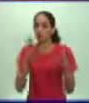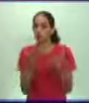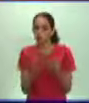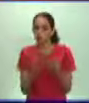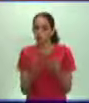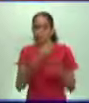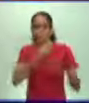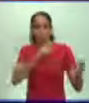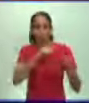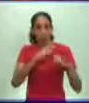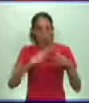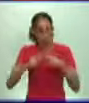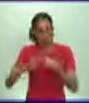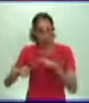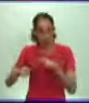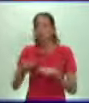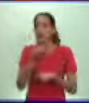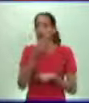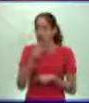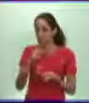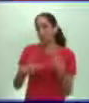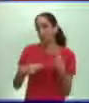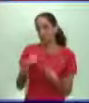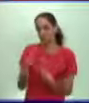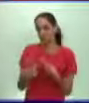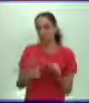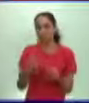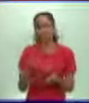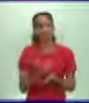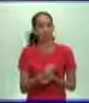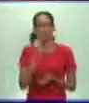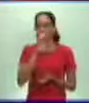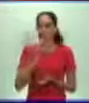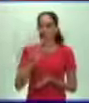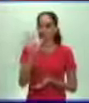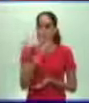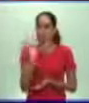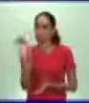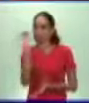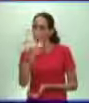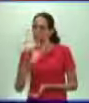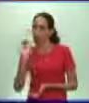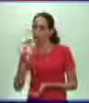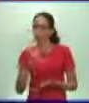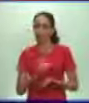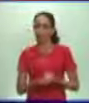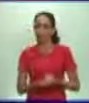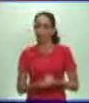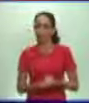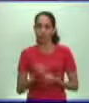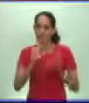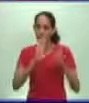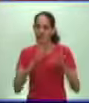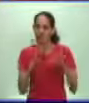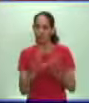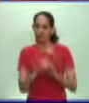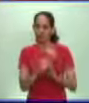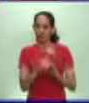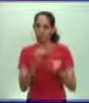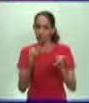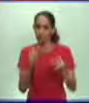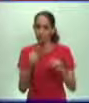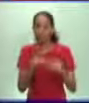comercio que se desarrollaba entre esos países de Europa Occidental. De tal manera que todas estas cuestiones muchachos van a ir incluso